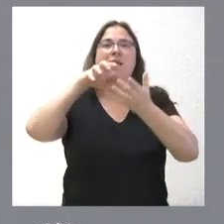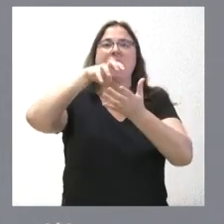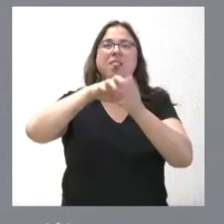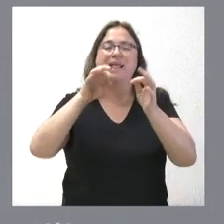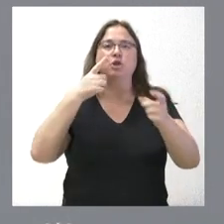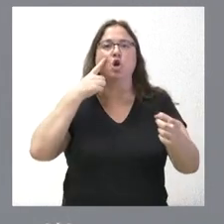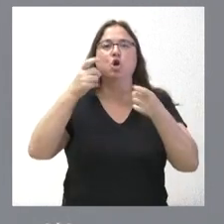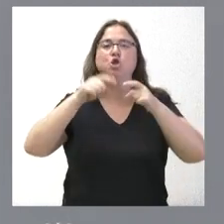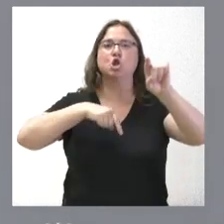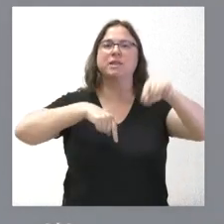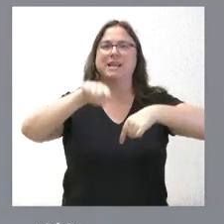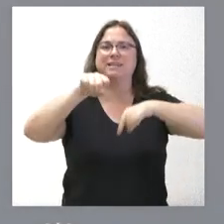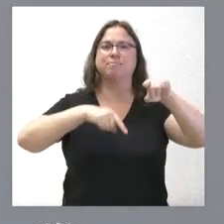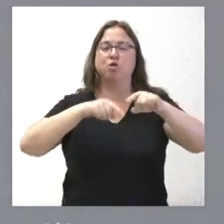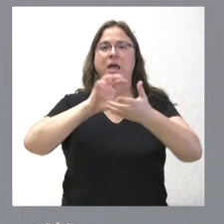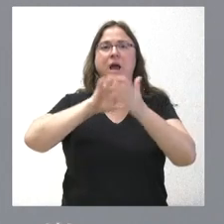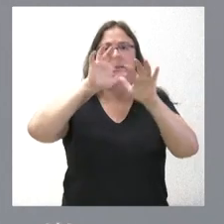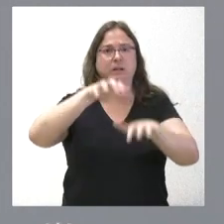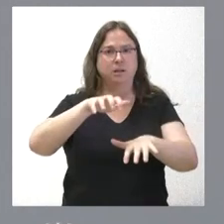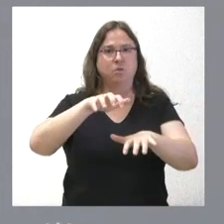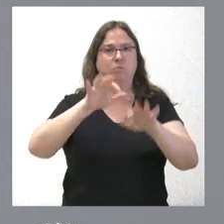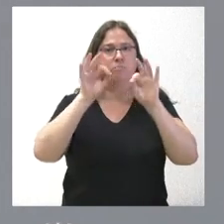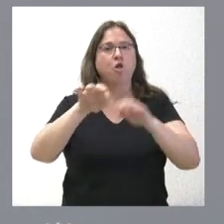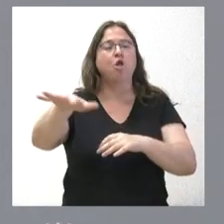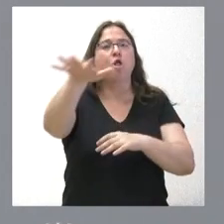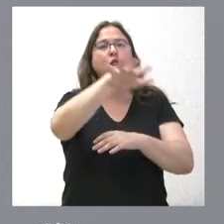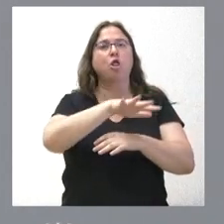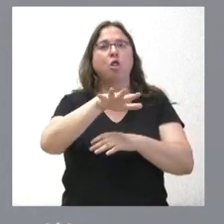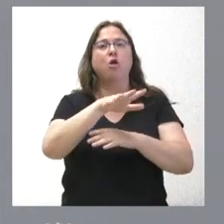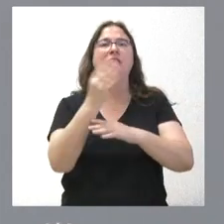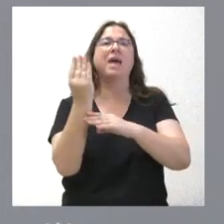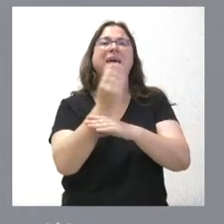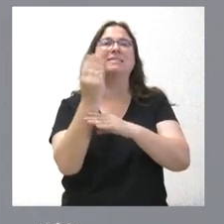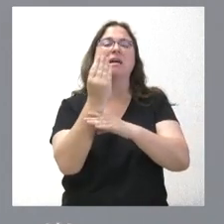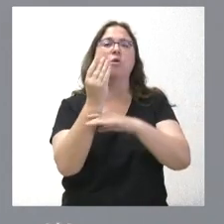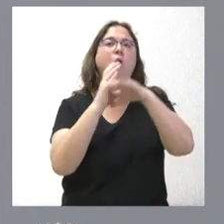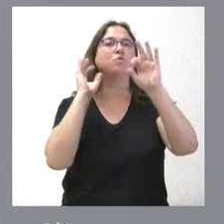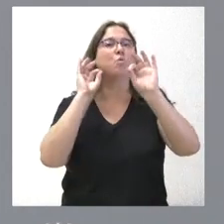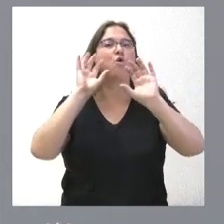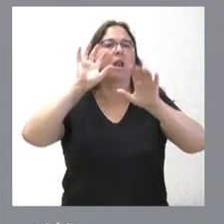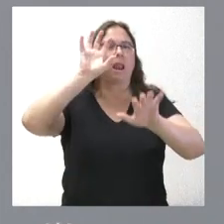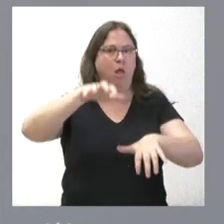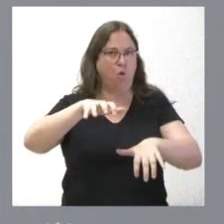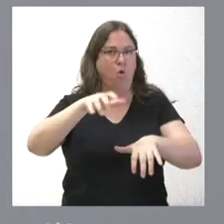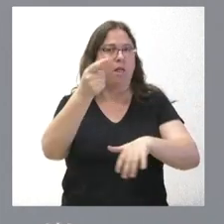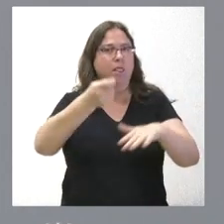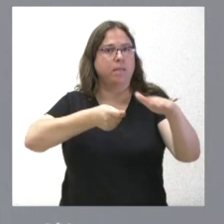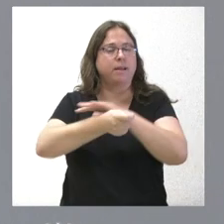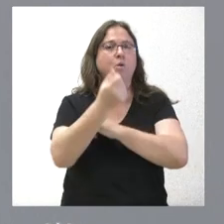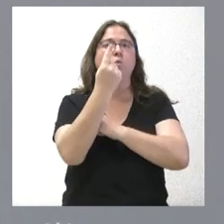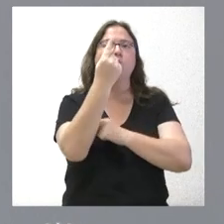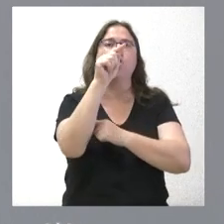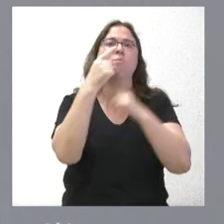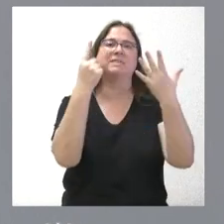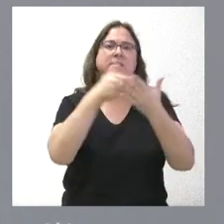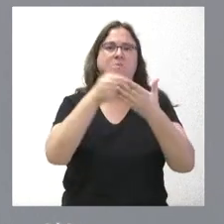control de transporte de Castilla y León, que se va a ubicar en la estación de autobuses de León, con una inversión de 1,6 millones de euros.